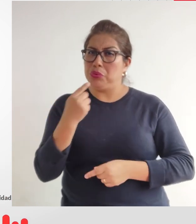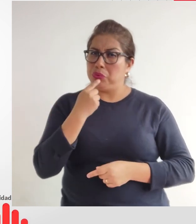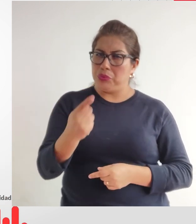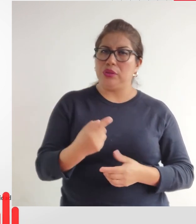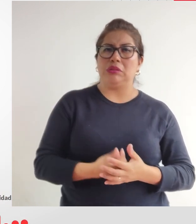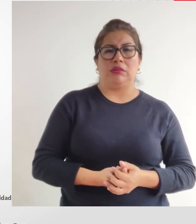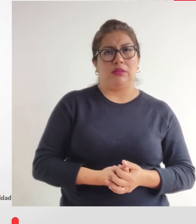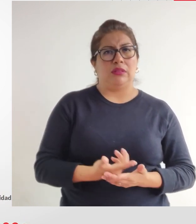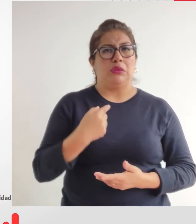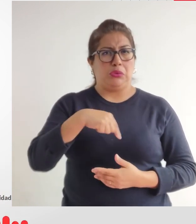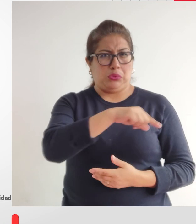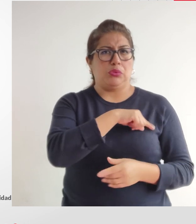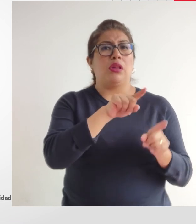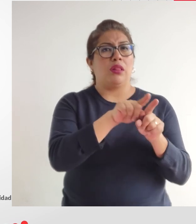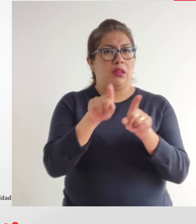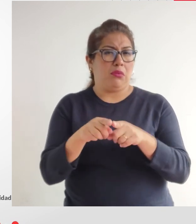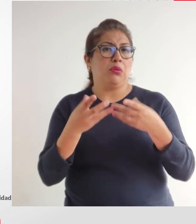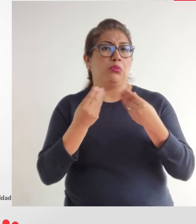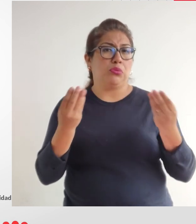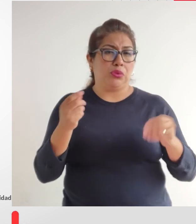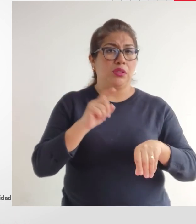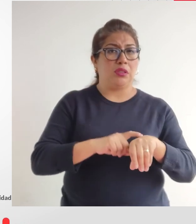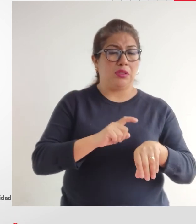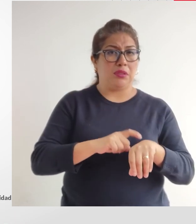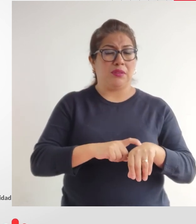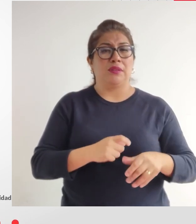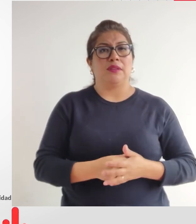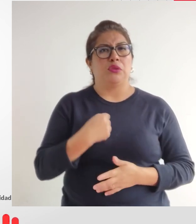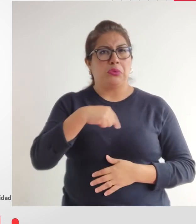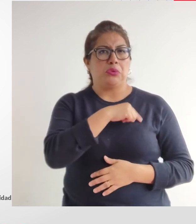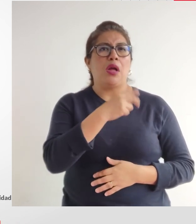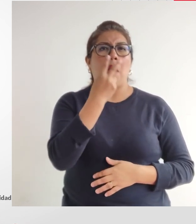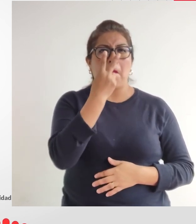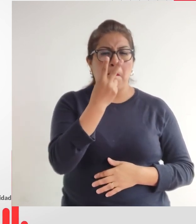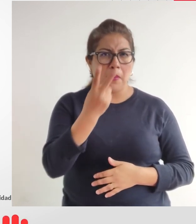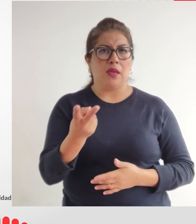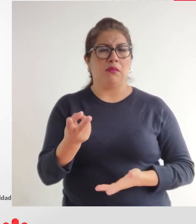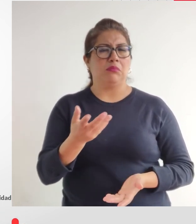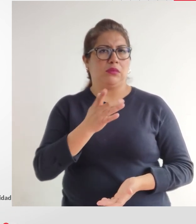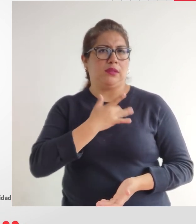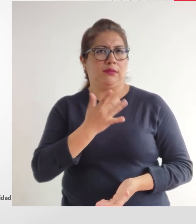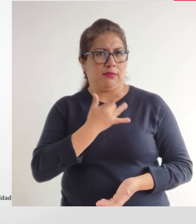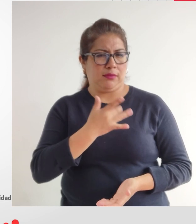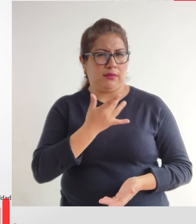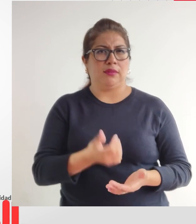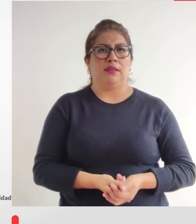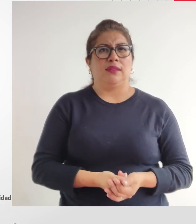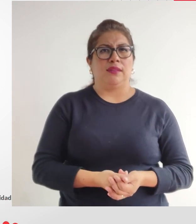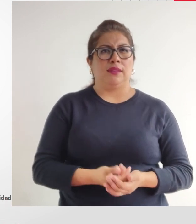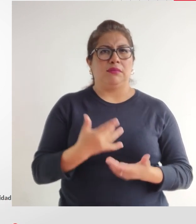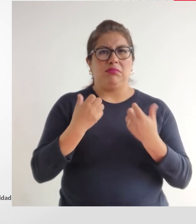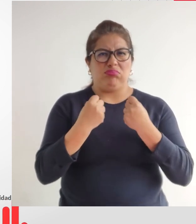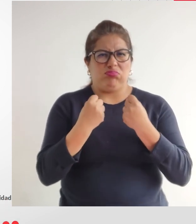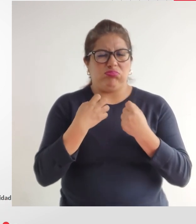nos comentas y bueno que nosotros también muchas veces vemos sentimos y a veces tenemos